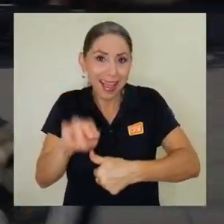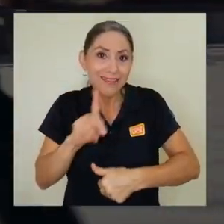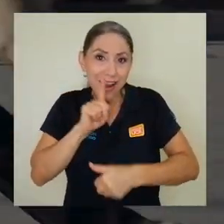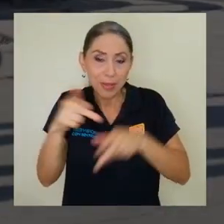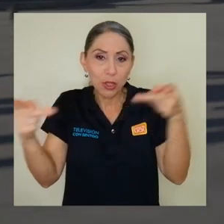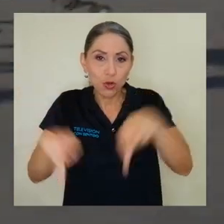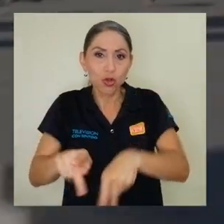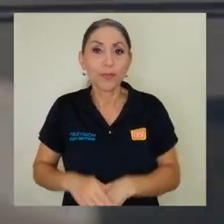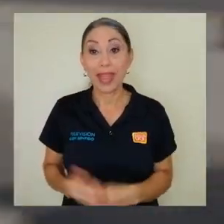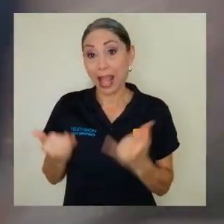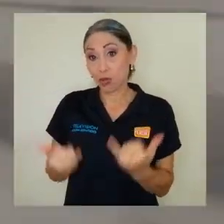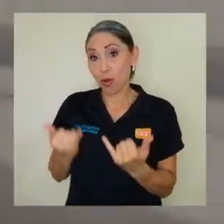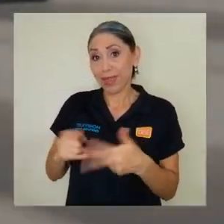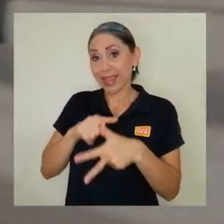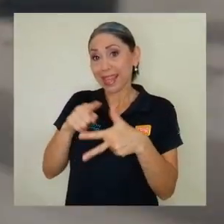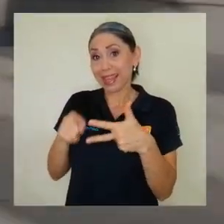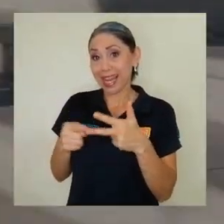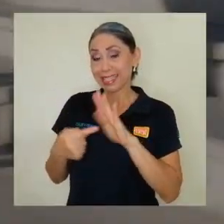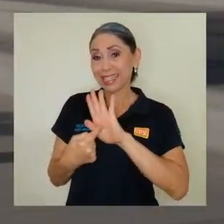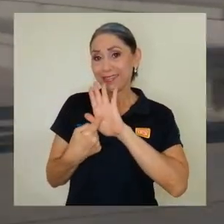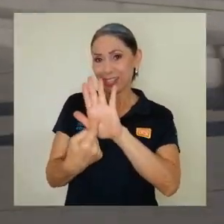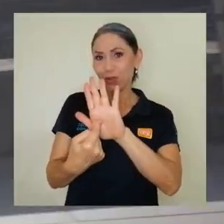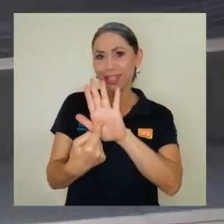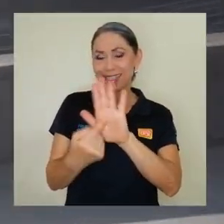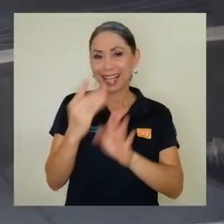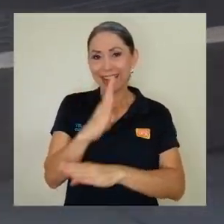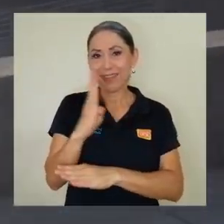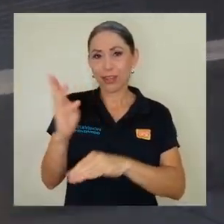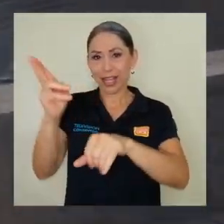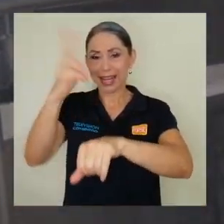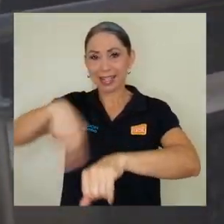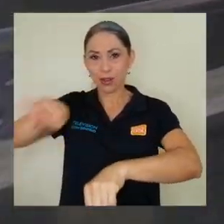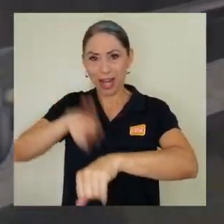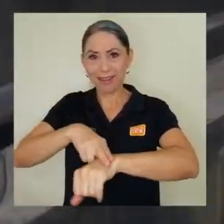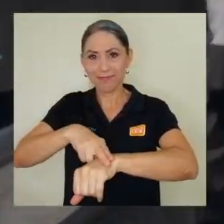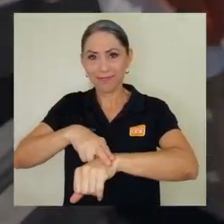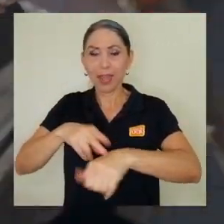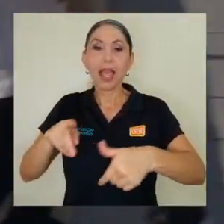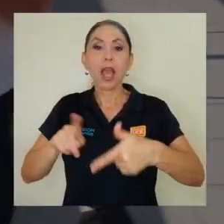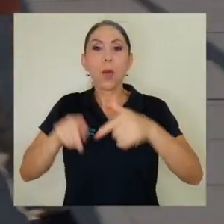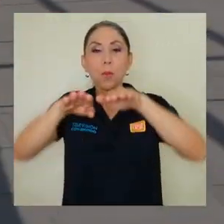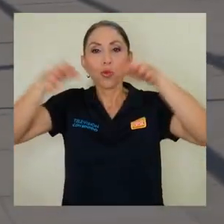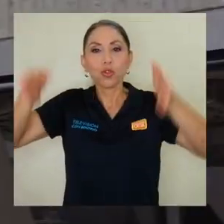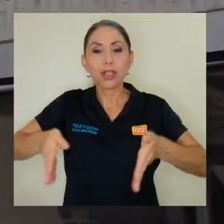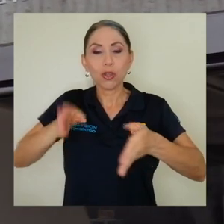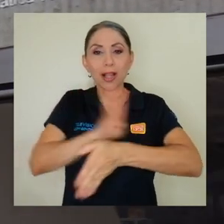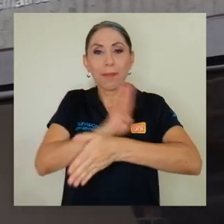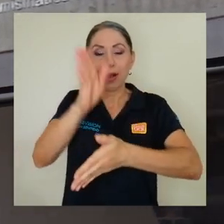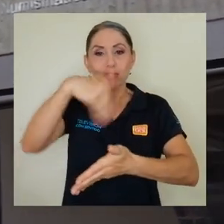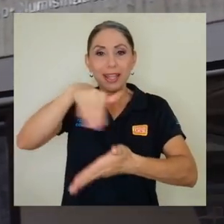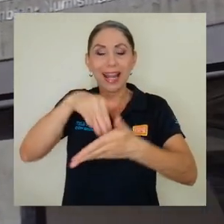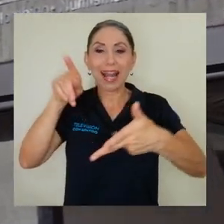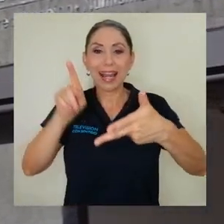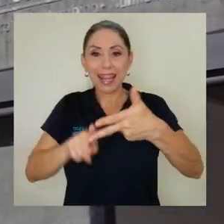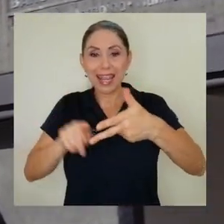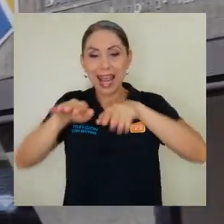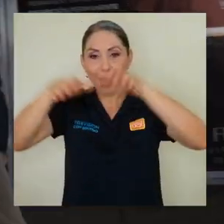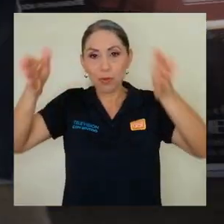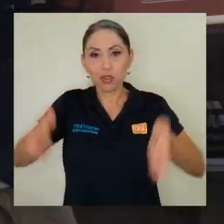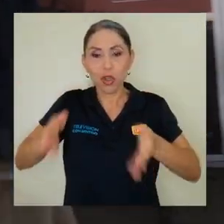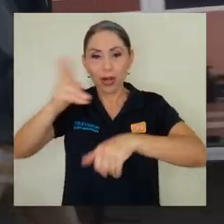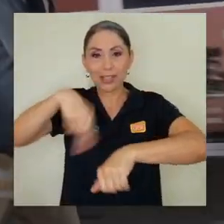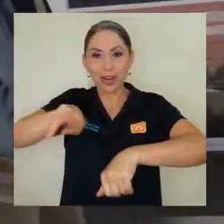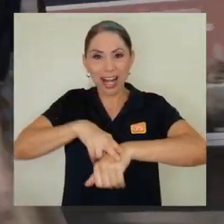Actualmente se desarrollan tres exhibiciones que se mostrarán en la Biblioteca Nacional, los Museos del Banco Central y el Museo Nacional